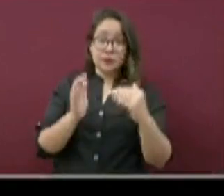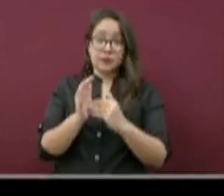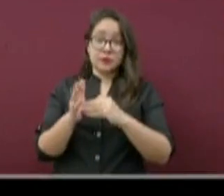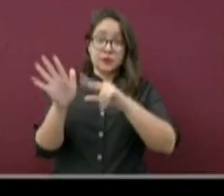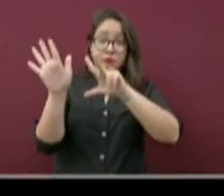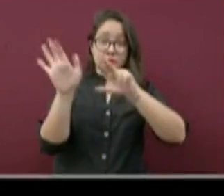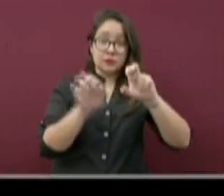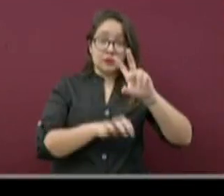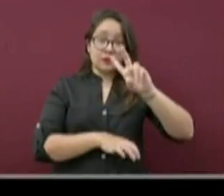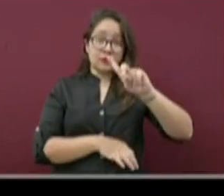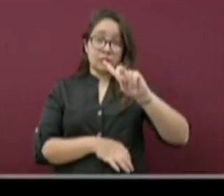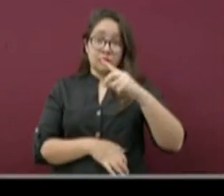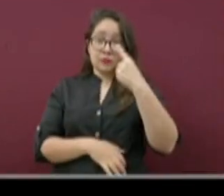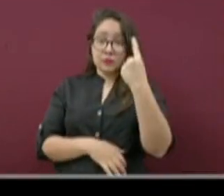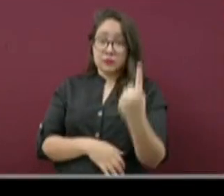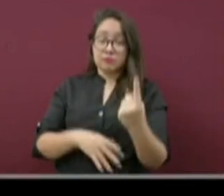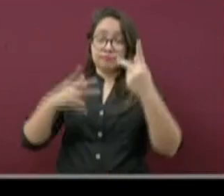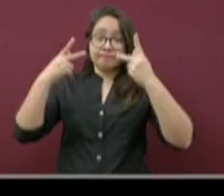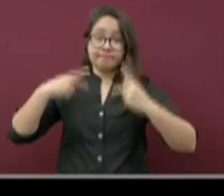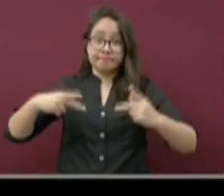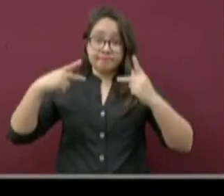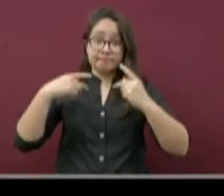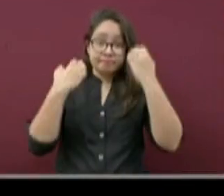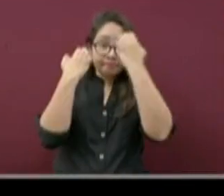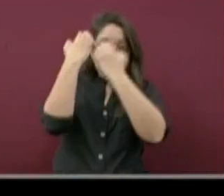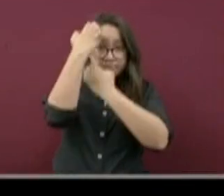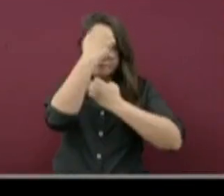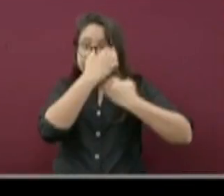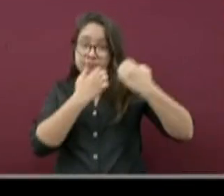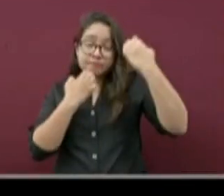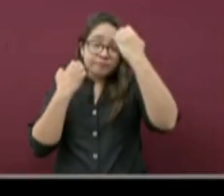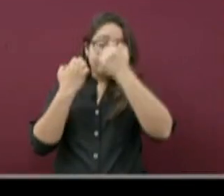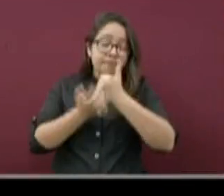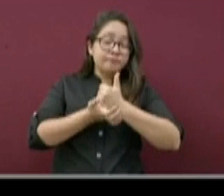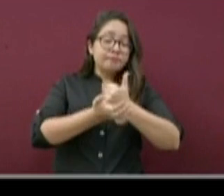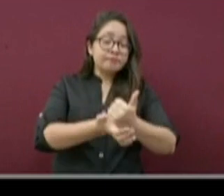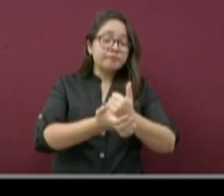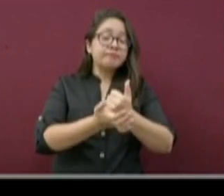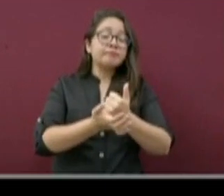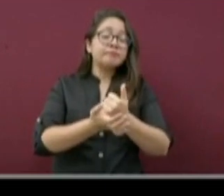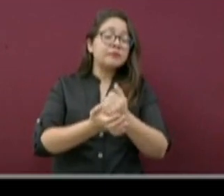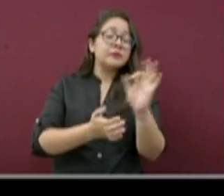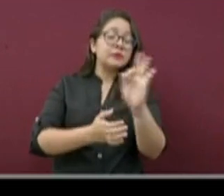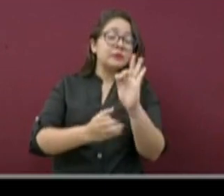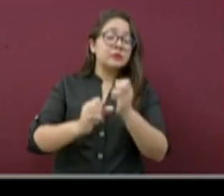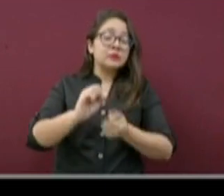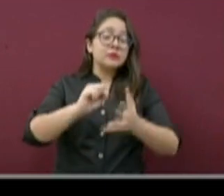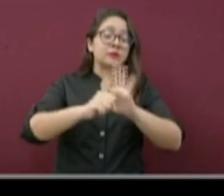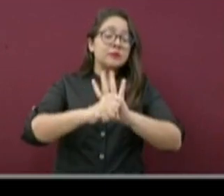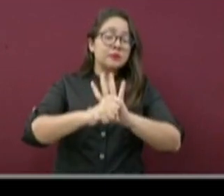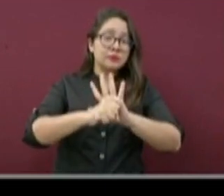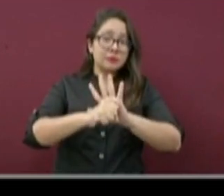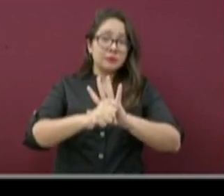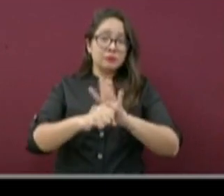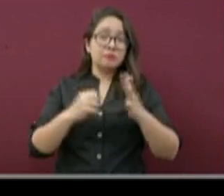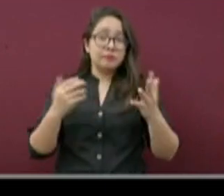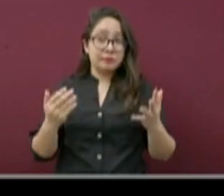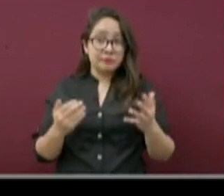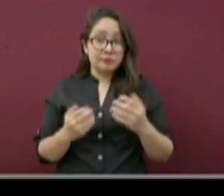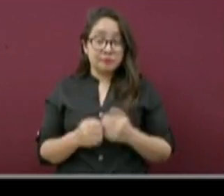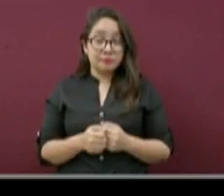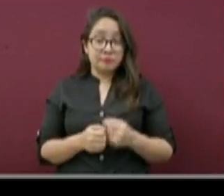,831 los pacientes estudiados y atendidos en el sector salud con diagnóstico probable de COVID-19,